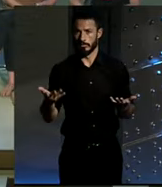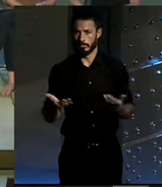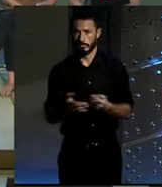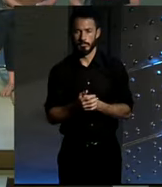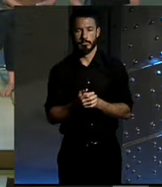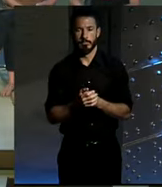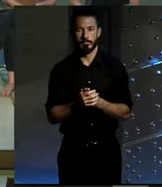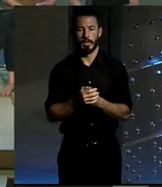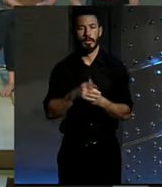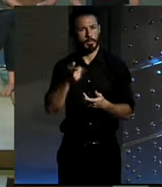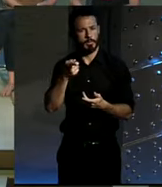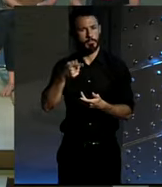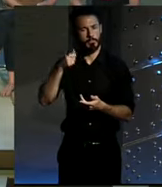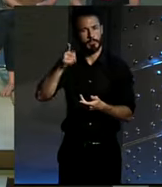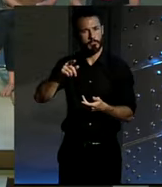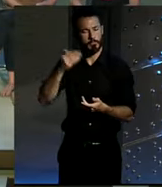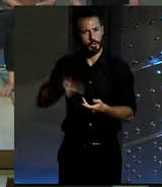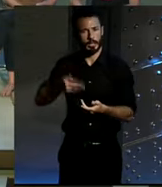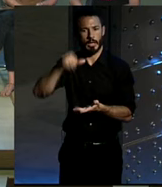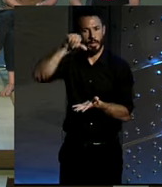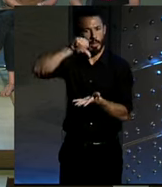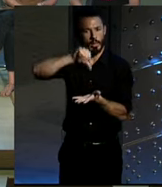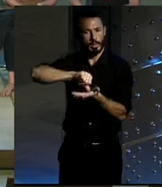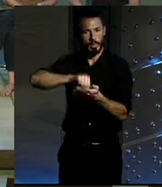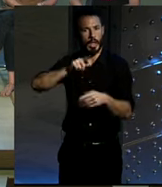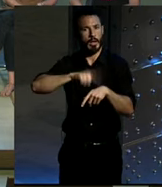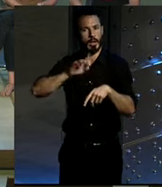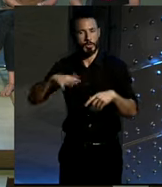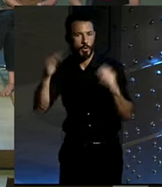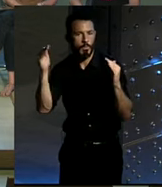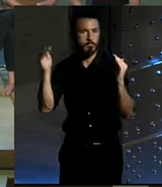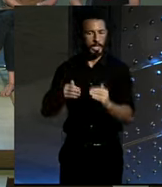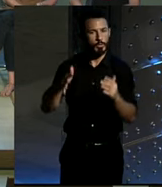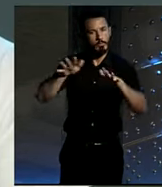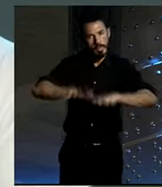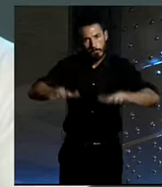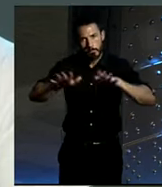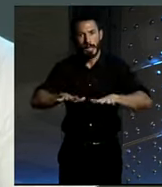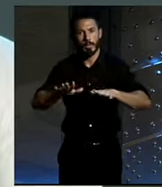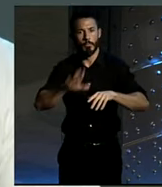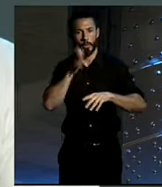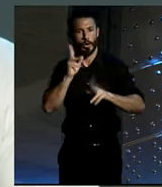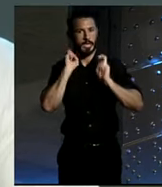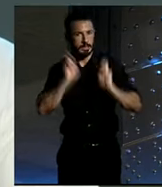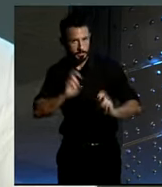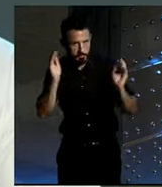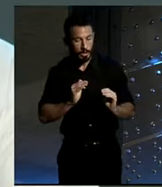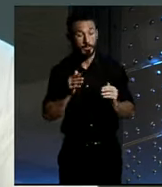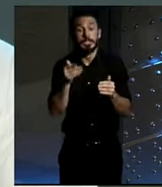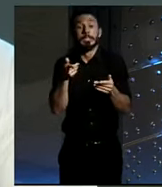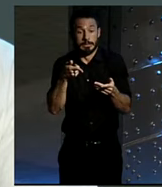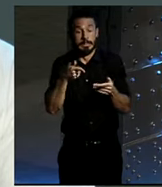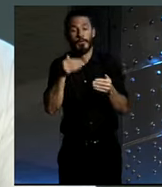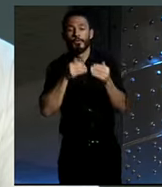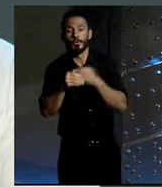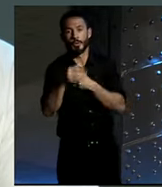con un ritmo un poco más sensado. Eso ya pasa en Malasaña, en Malasaña la gente va a esa velocidad. Ese sería el futuro, pero para llegar a ese futuro igual en ciudades